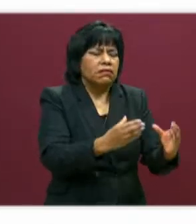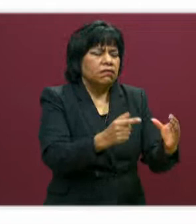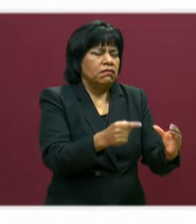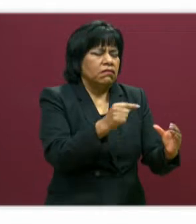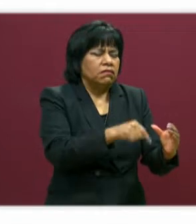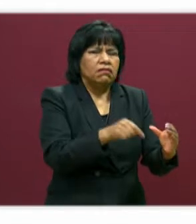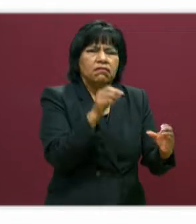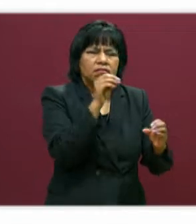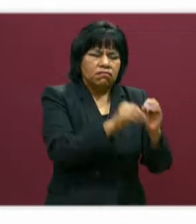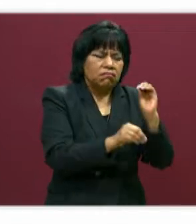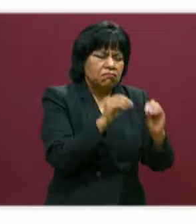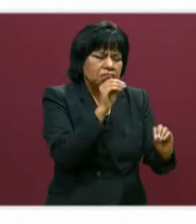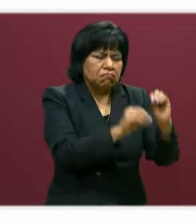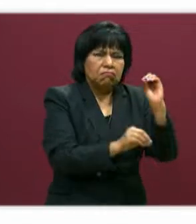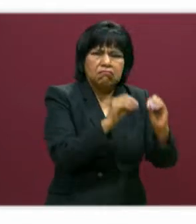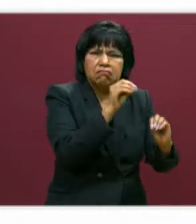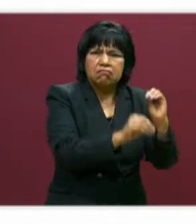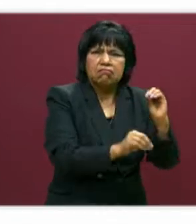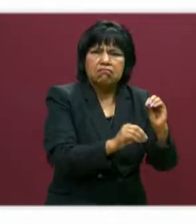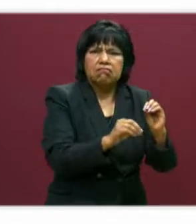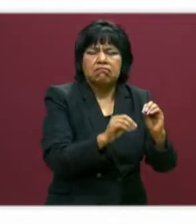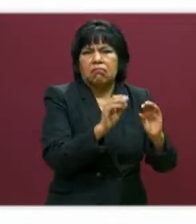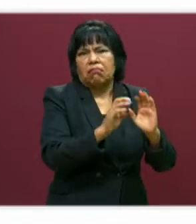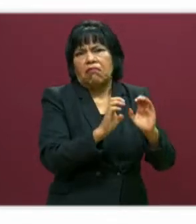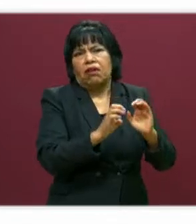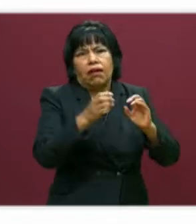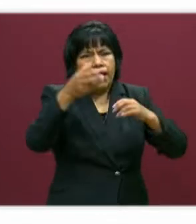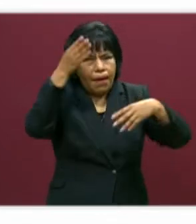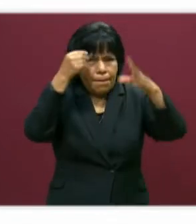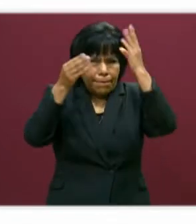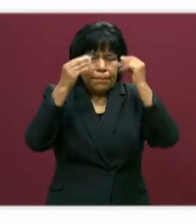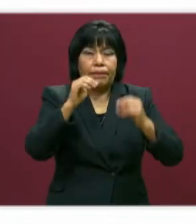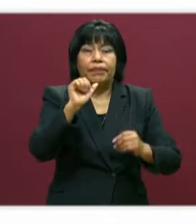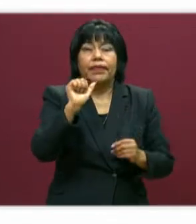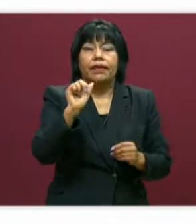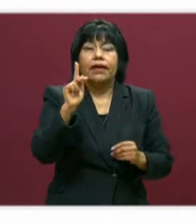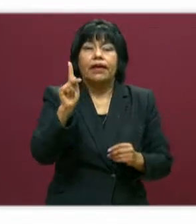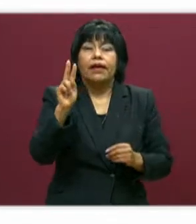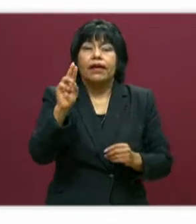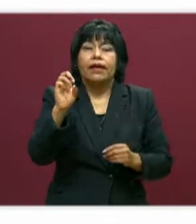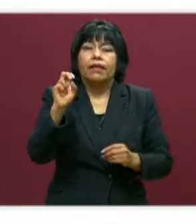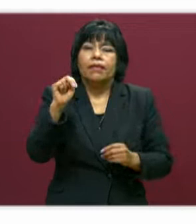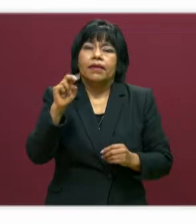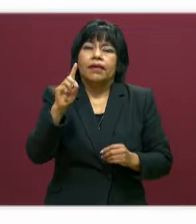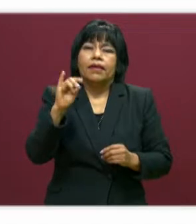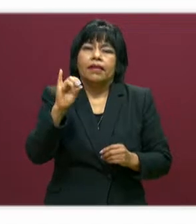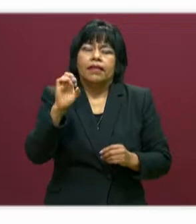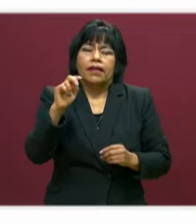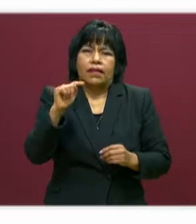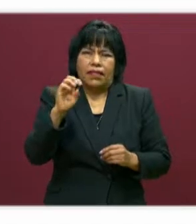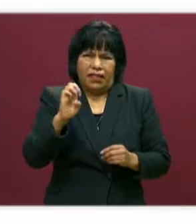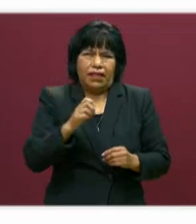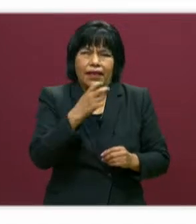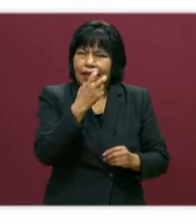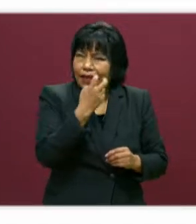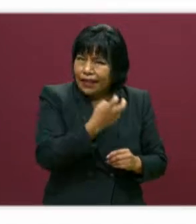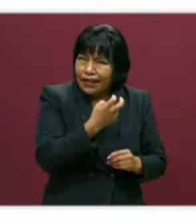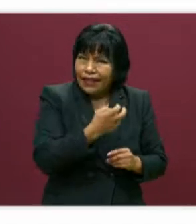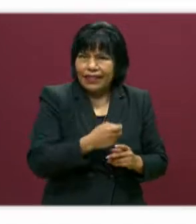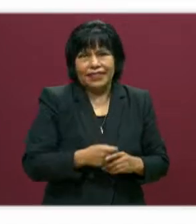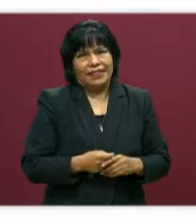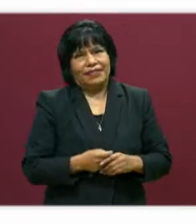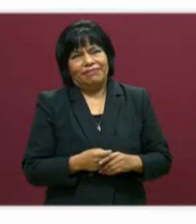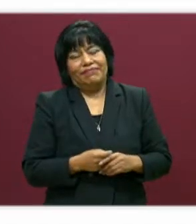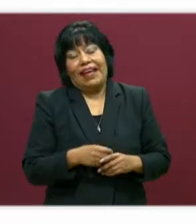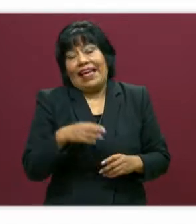alumno no es un recipiente vacío, por eso le estamos llamando aprendiente. Entonces, esa manera puede